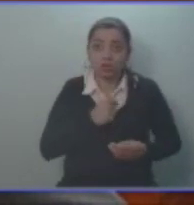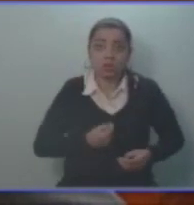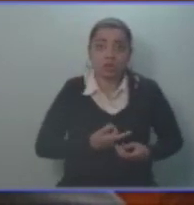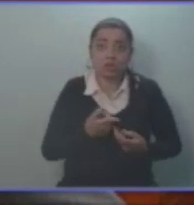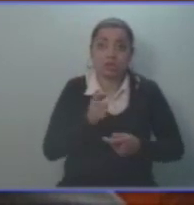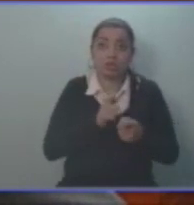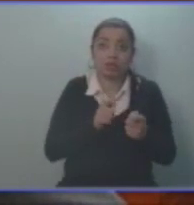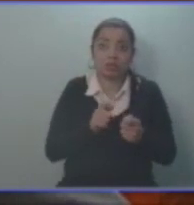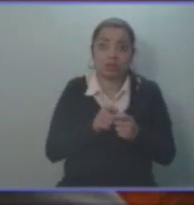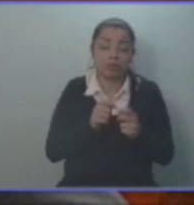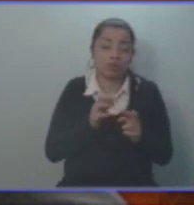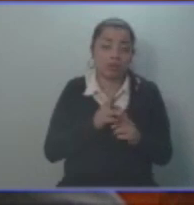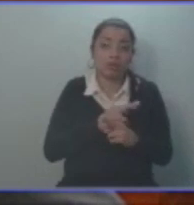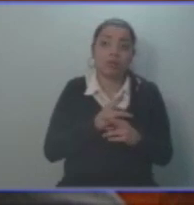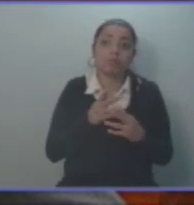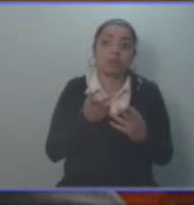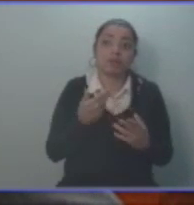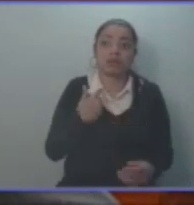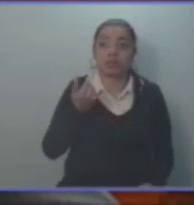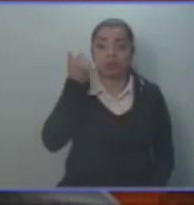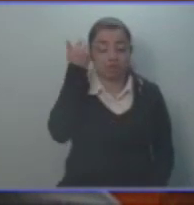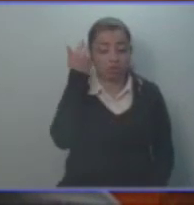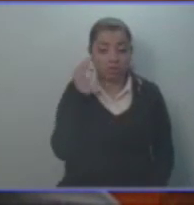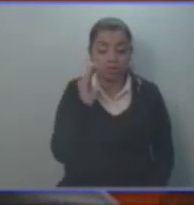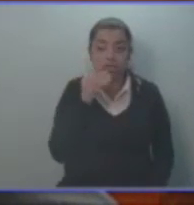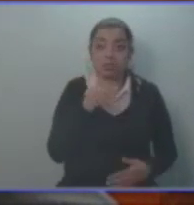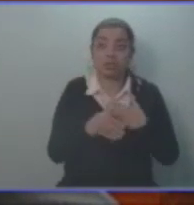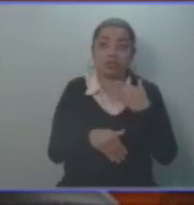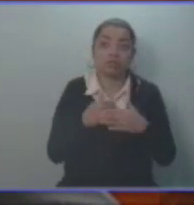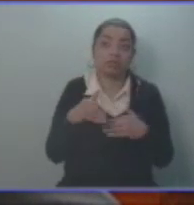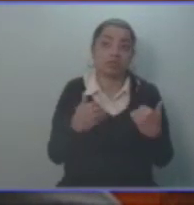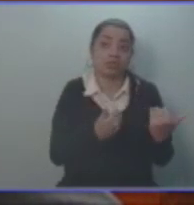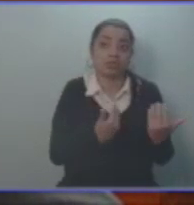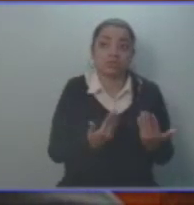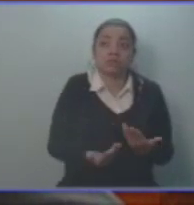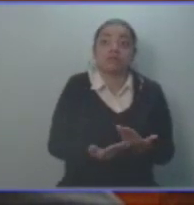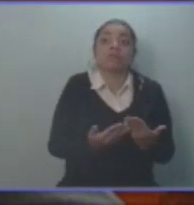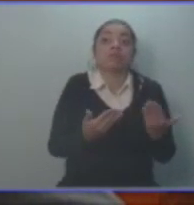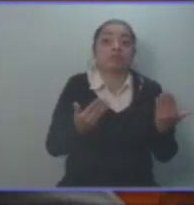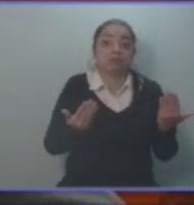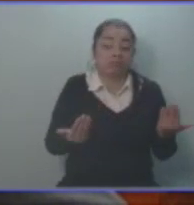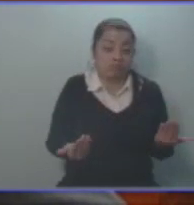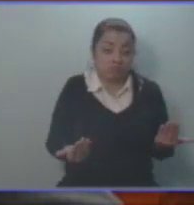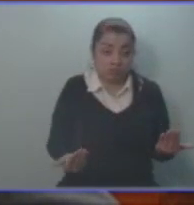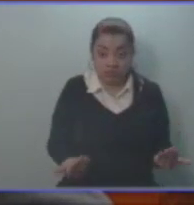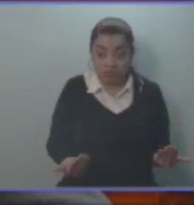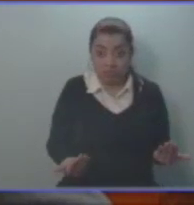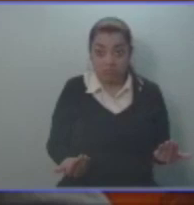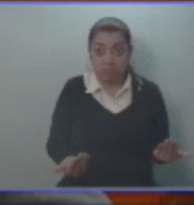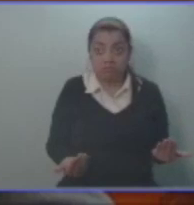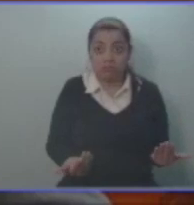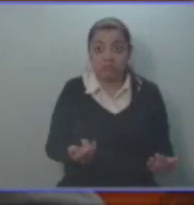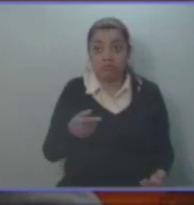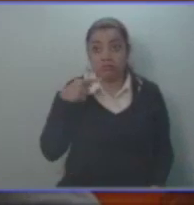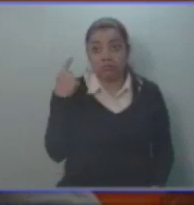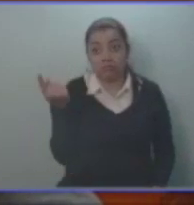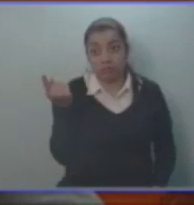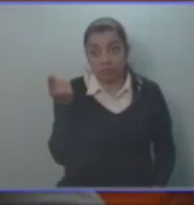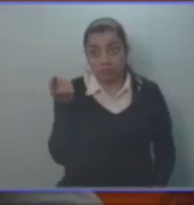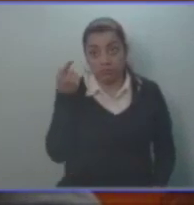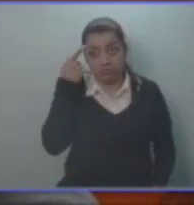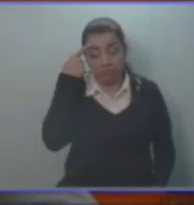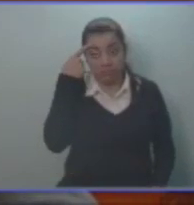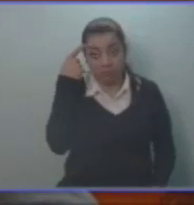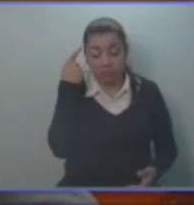particular, porque desconozco la mecánica a través de la cual lo que en el Ayuda a Memorias